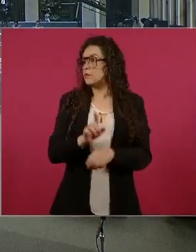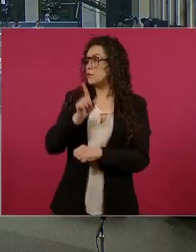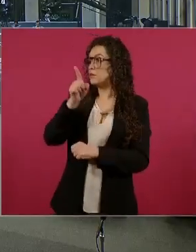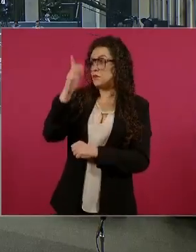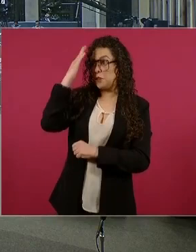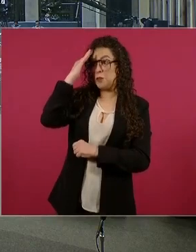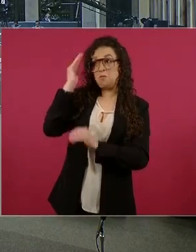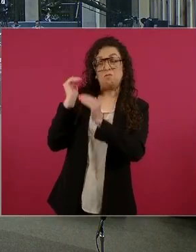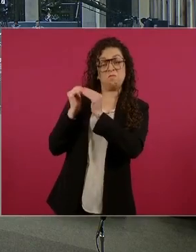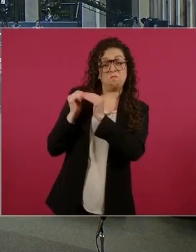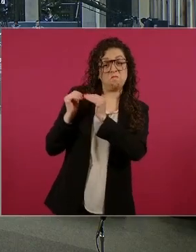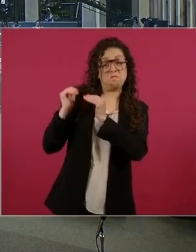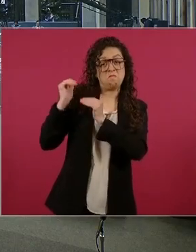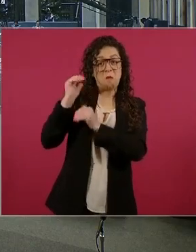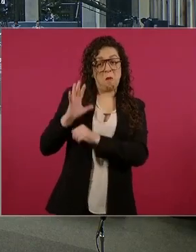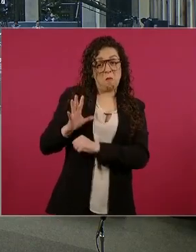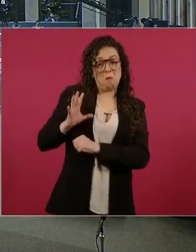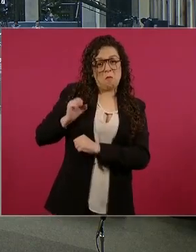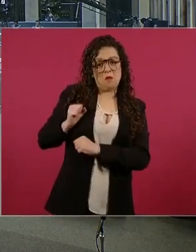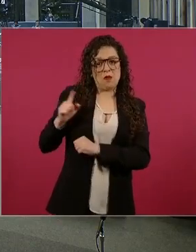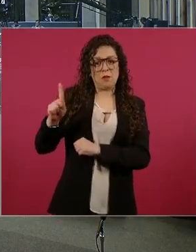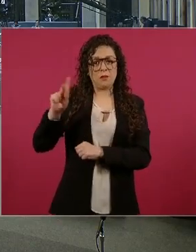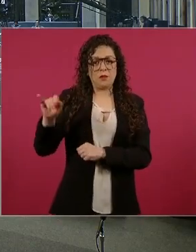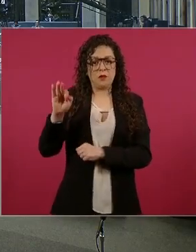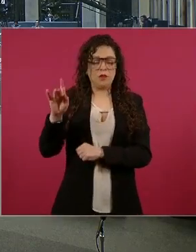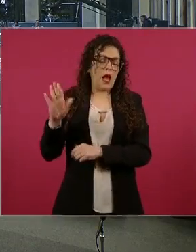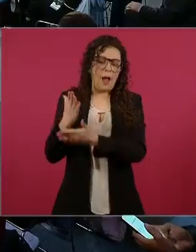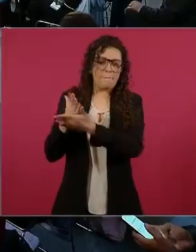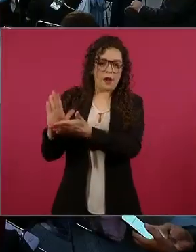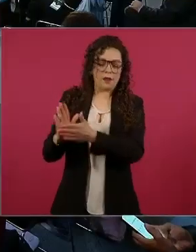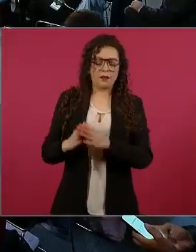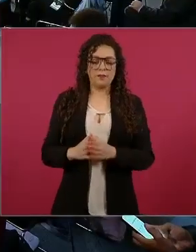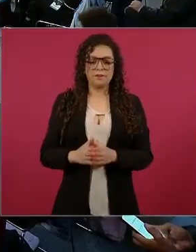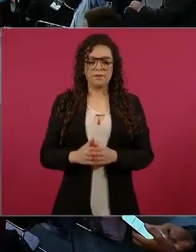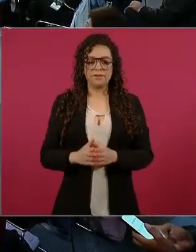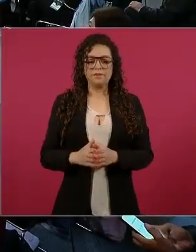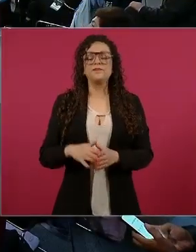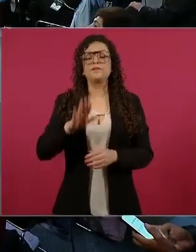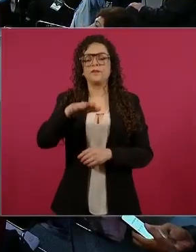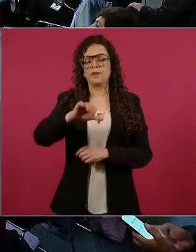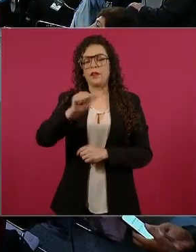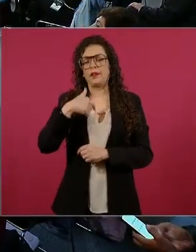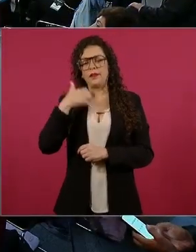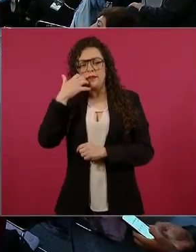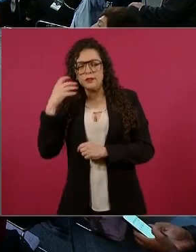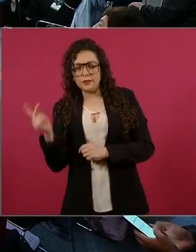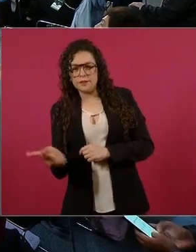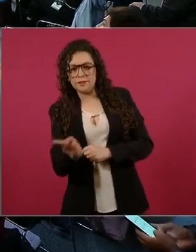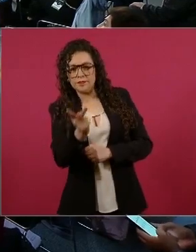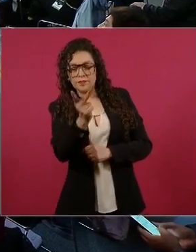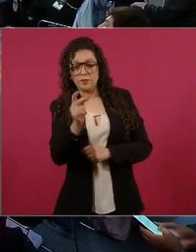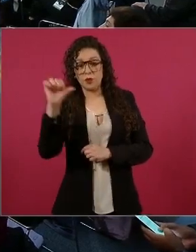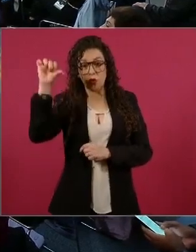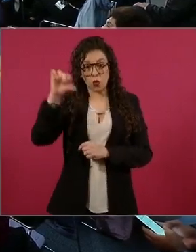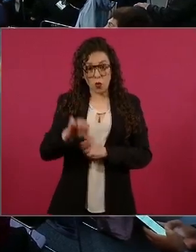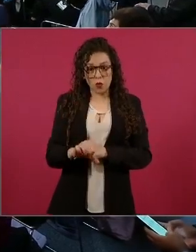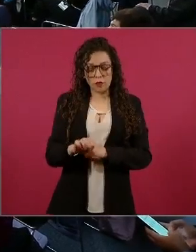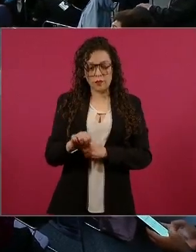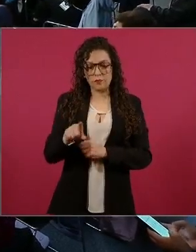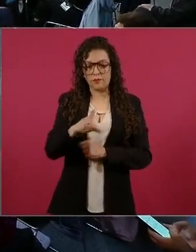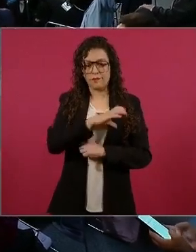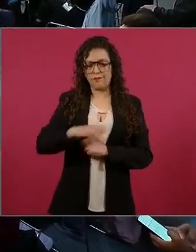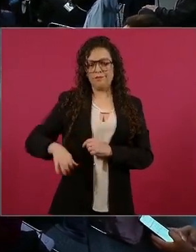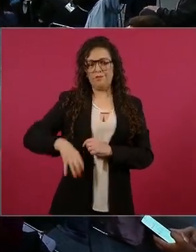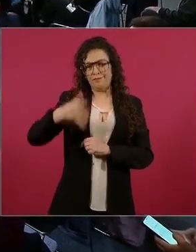Presidente, buen día. Luis Valdez de Diario, 24 Horas. Hoy se reúne la virtual presidenta electa, la doctora Claudia Sheinbaum, con el